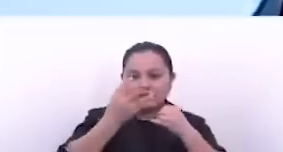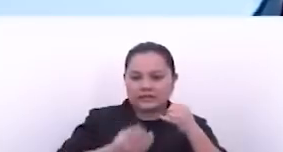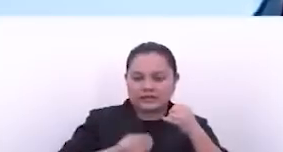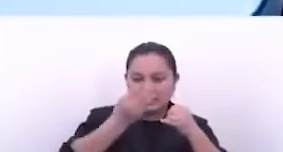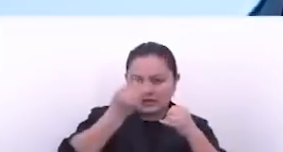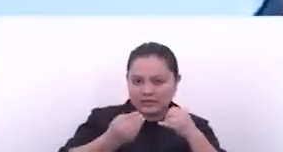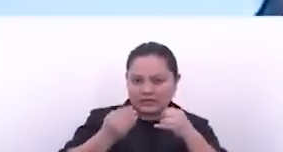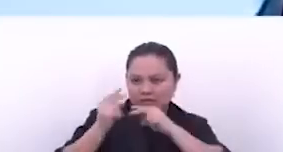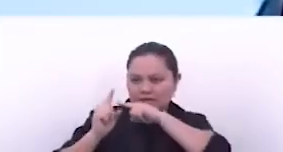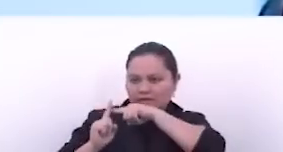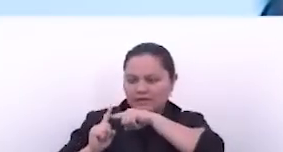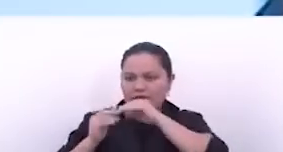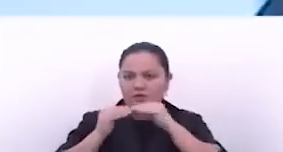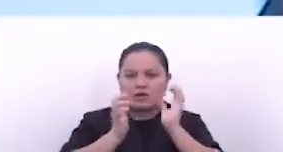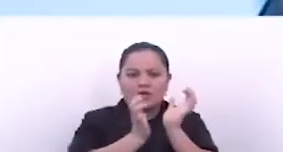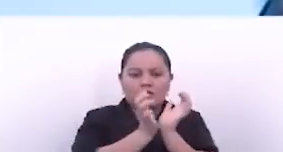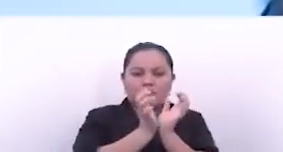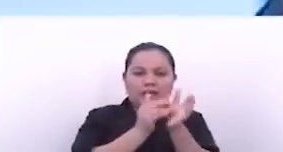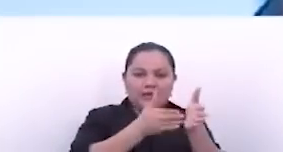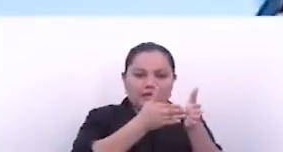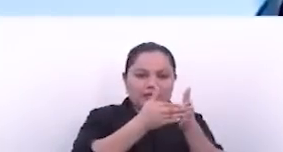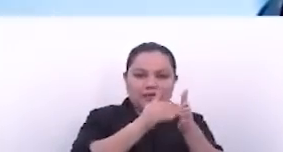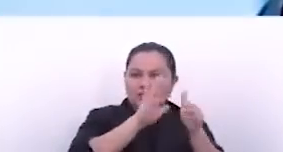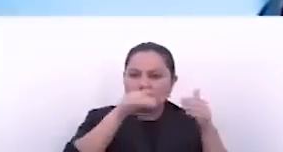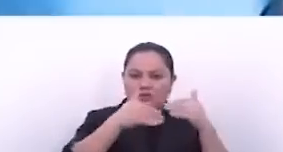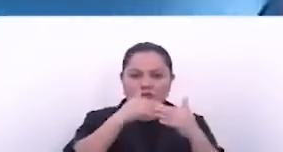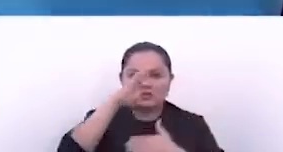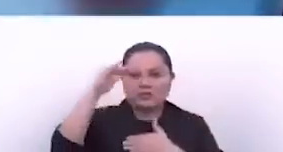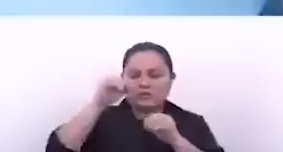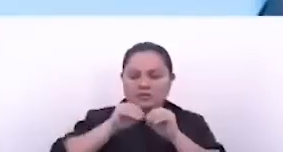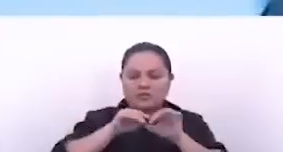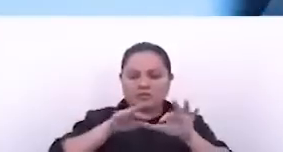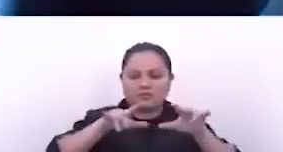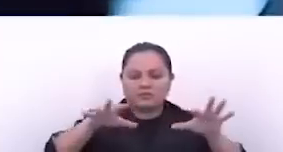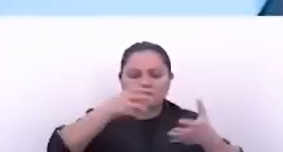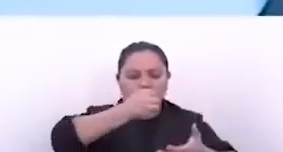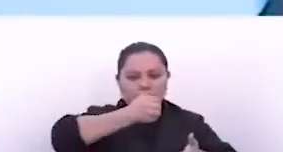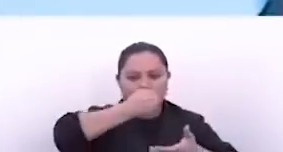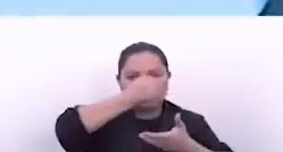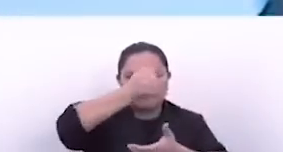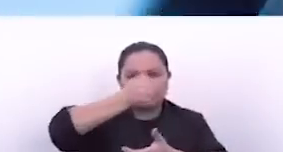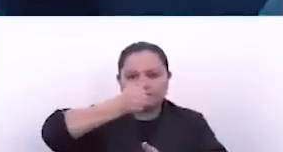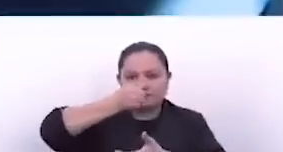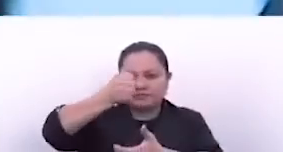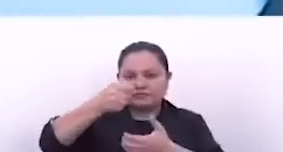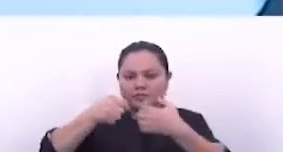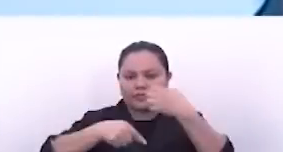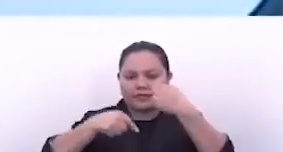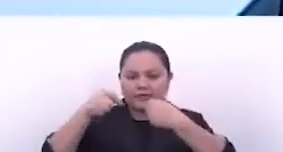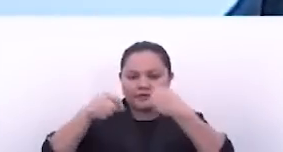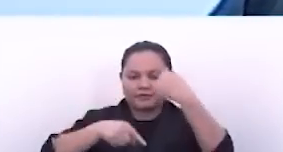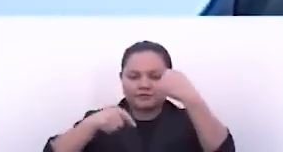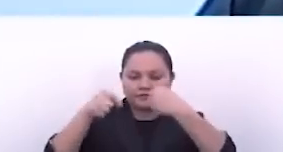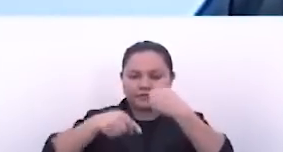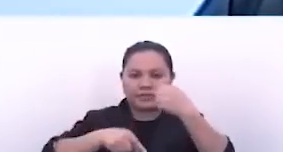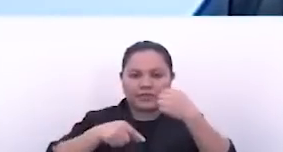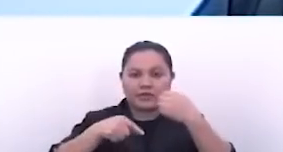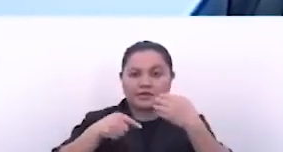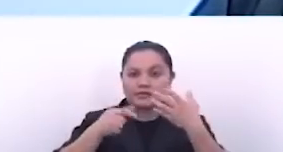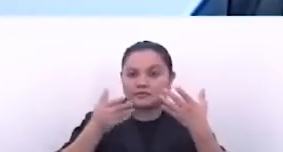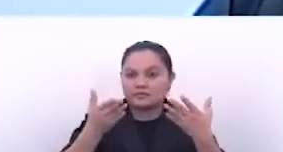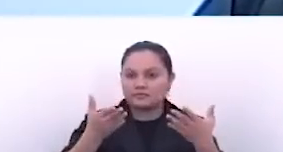días de mayo se iniciara a nivel nacional la entrega de paquetes agrícolas. Pero